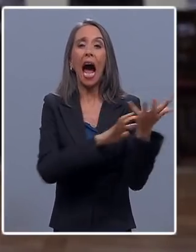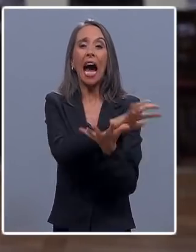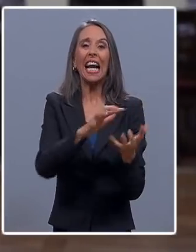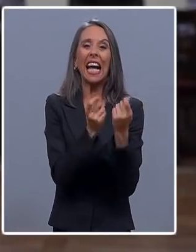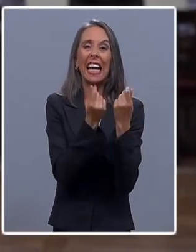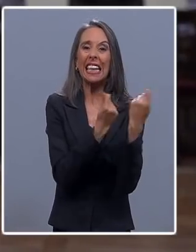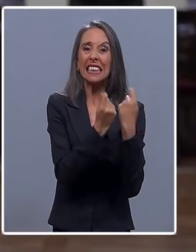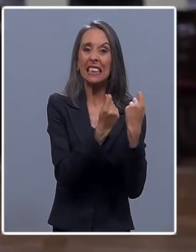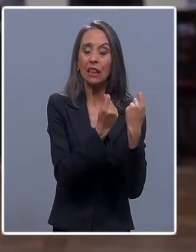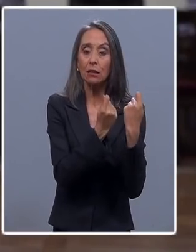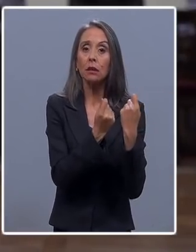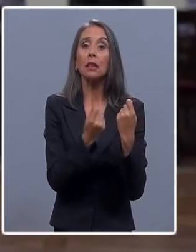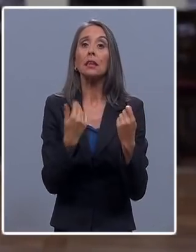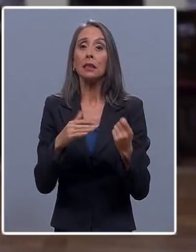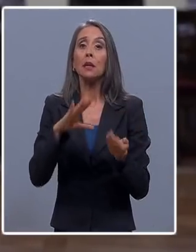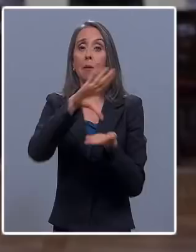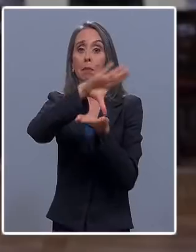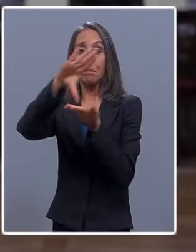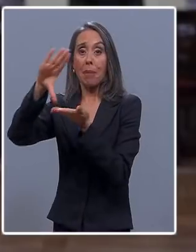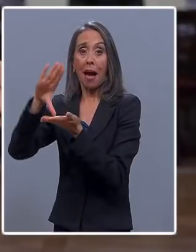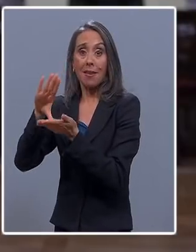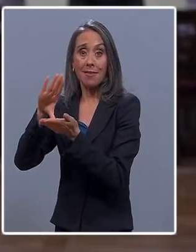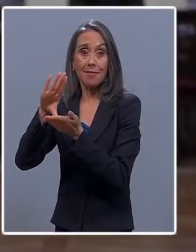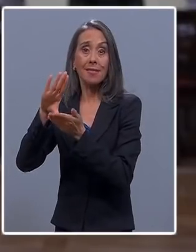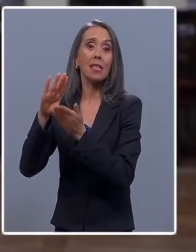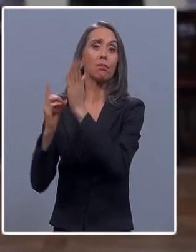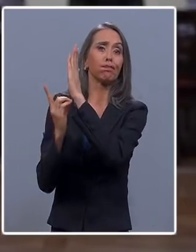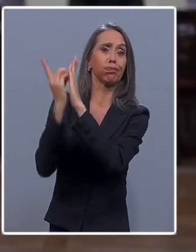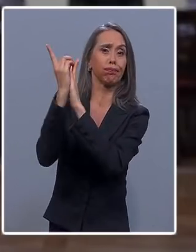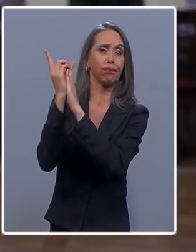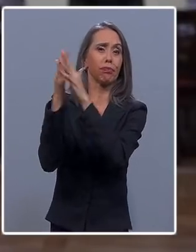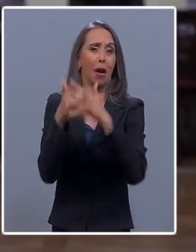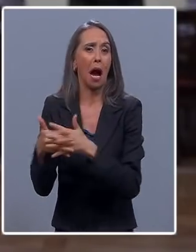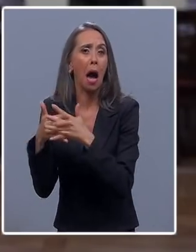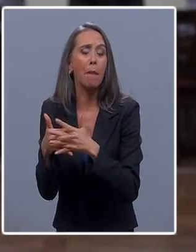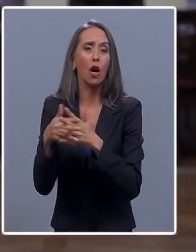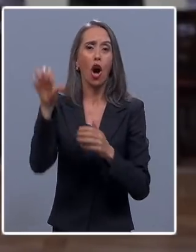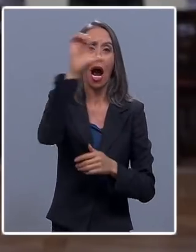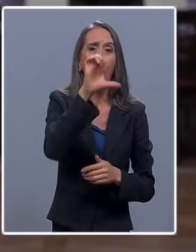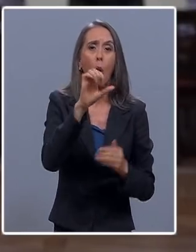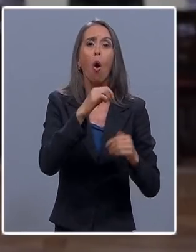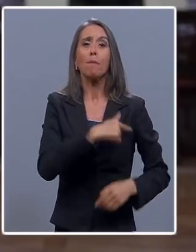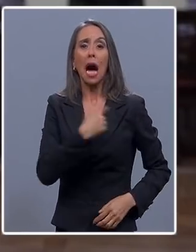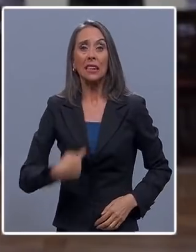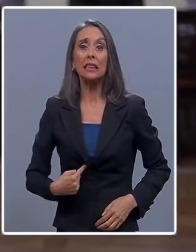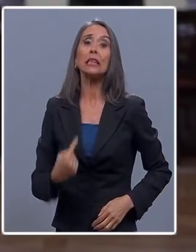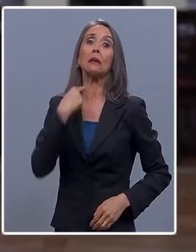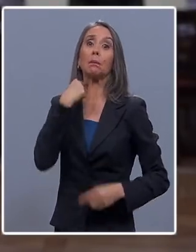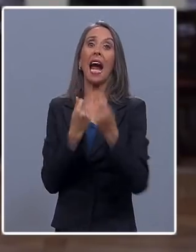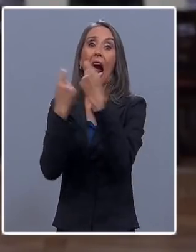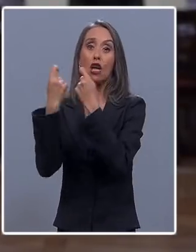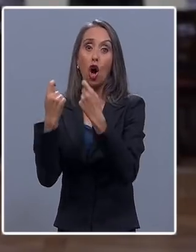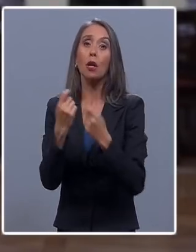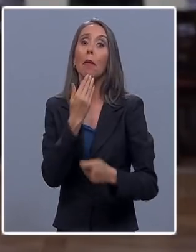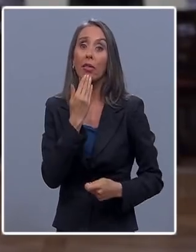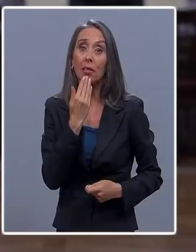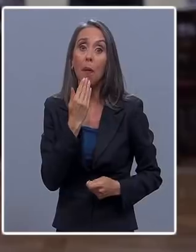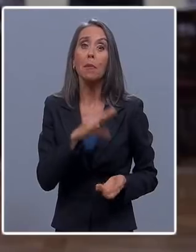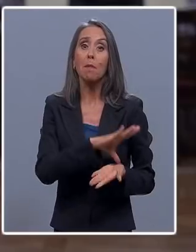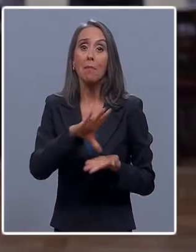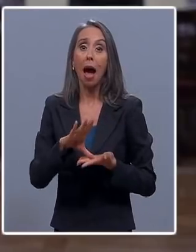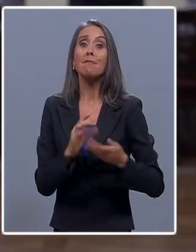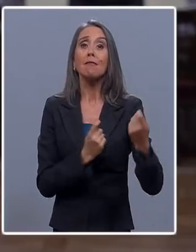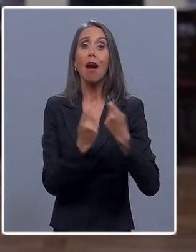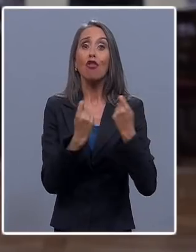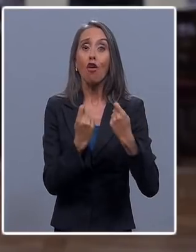duramente las economías de grandes países como Estados Unidos, Europa, China y también las economías de América